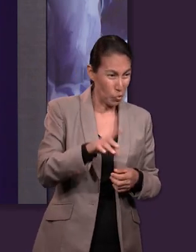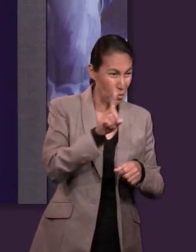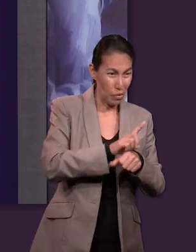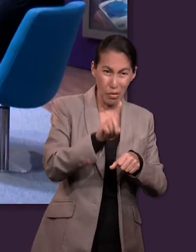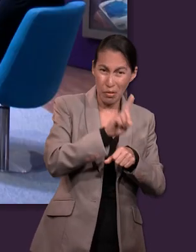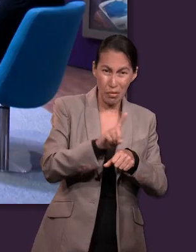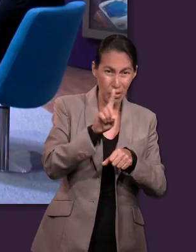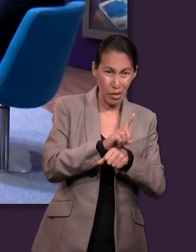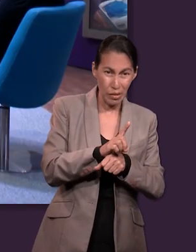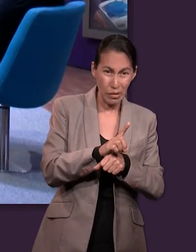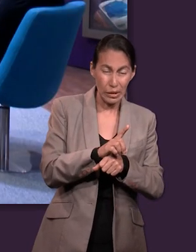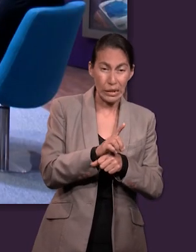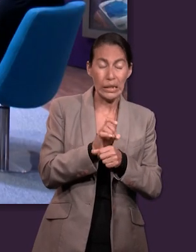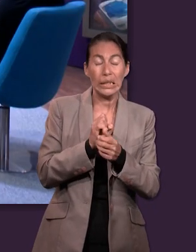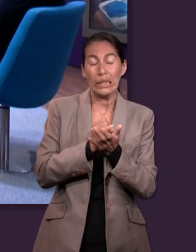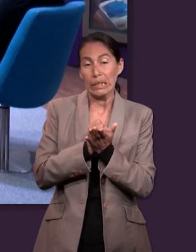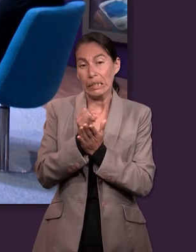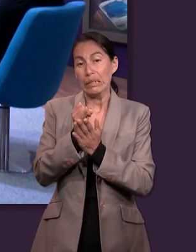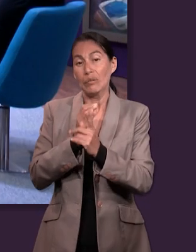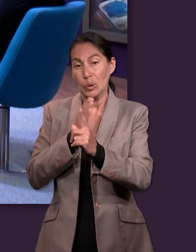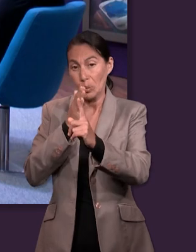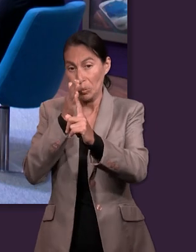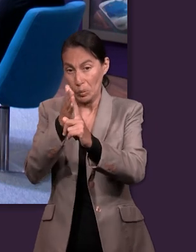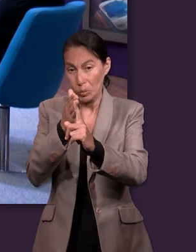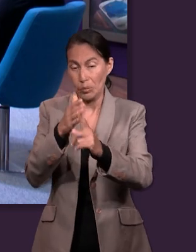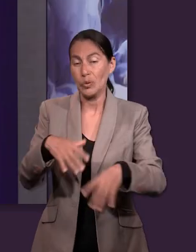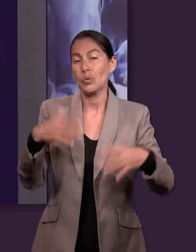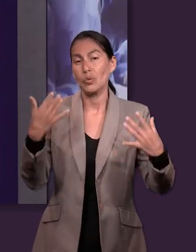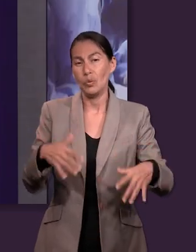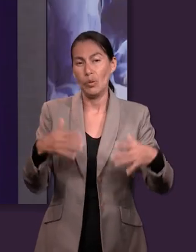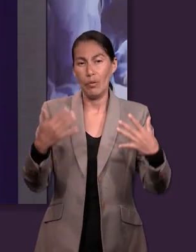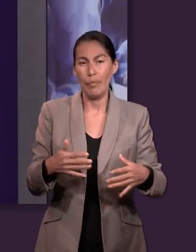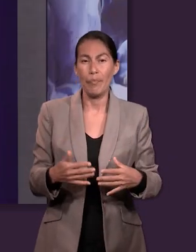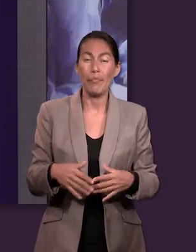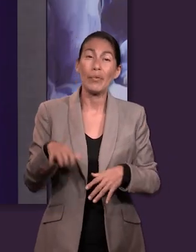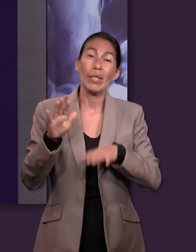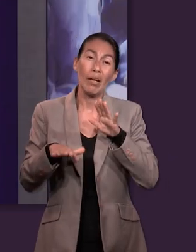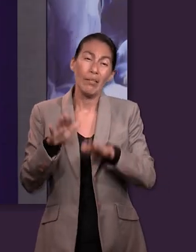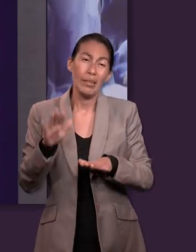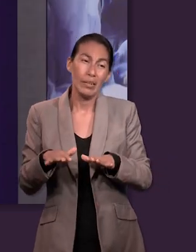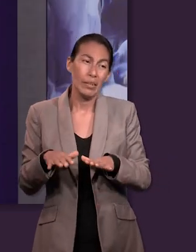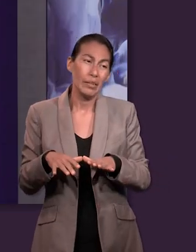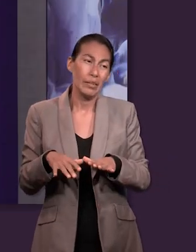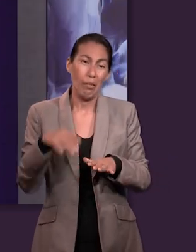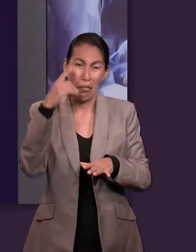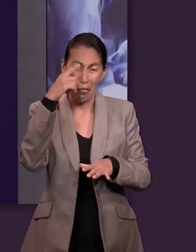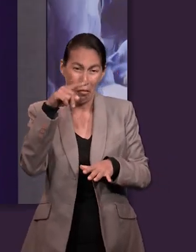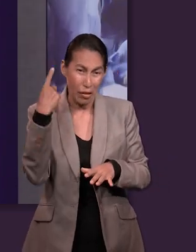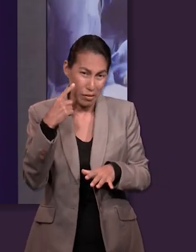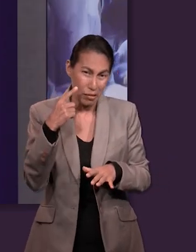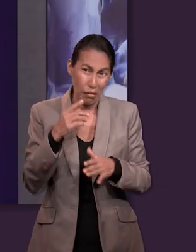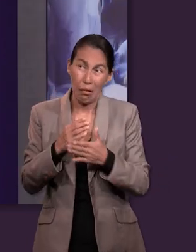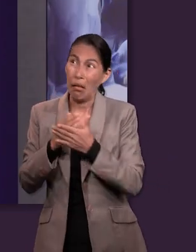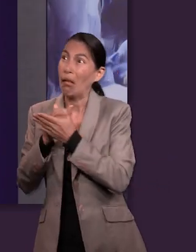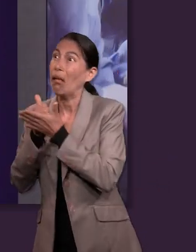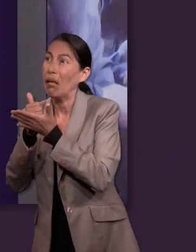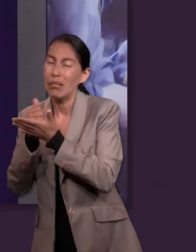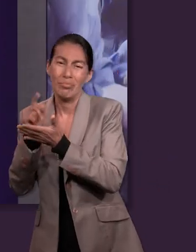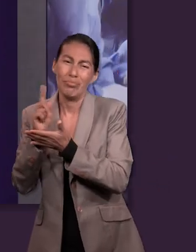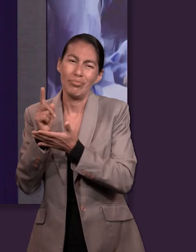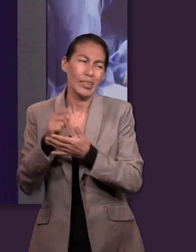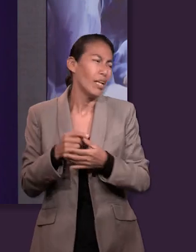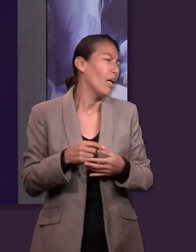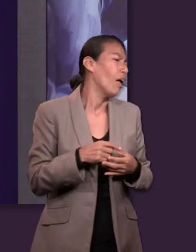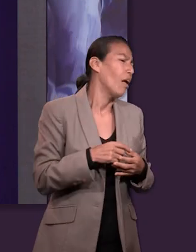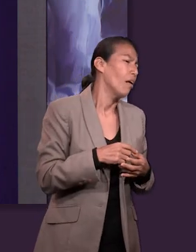práctico, cotidiano, es todo un desafío, ¿no? Sí. Y a veces la salida más fácil es intentar